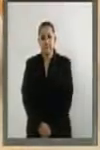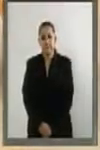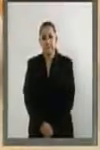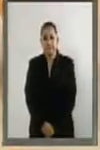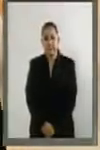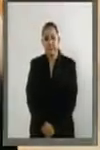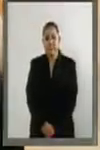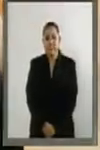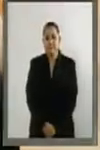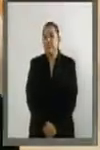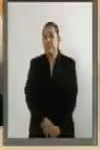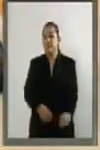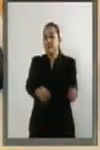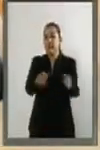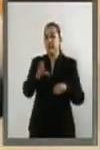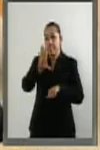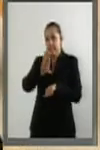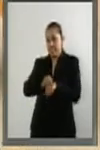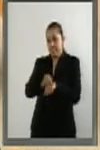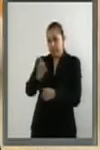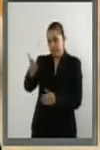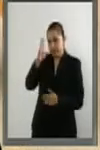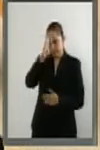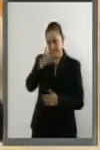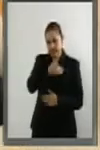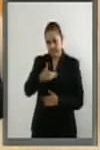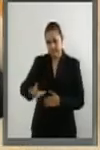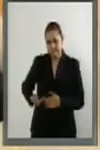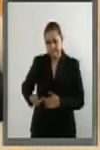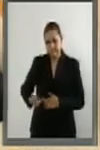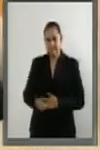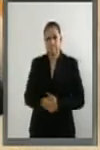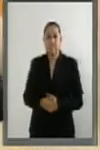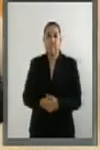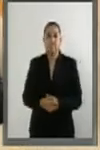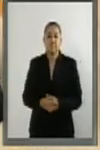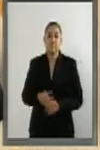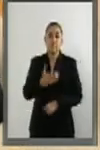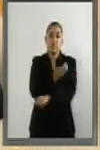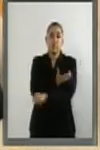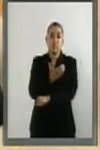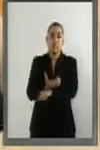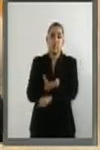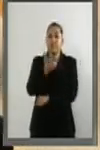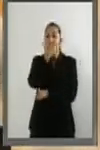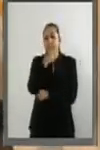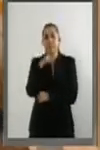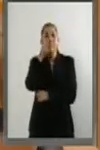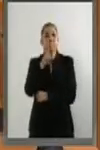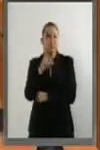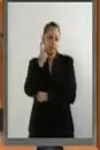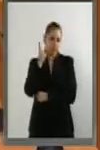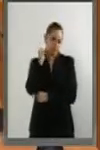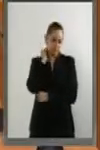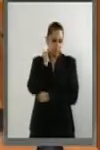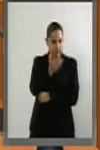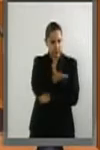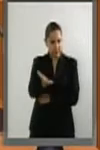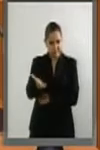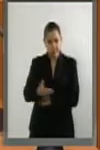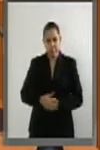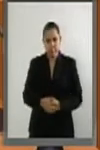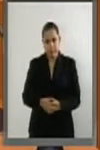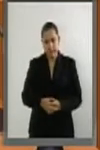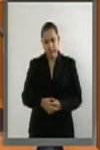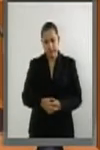Con su permiso, señor presidente. Compañeras y compañeros. La elección